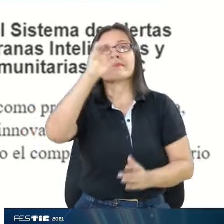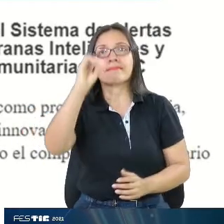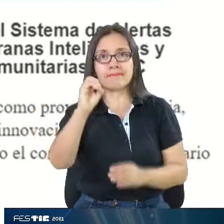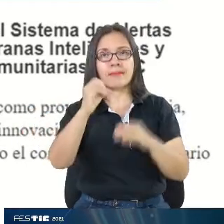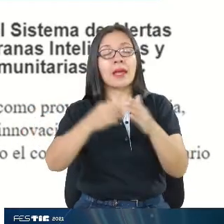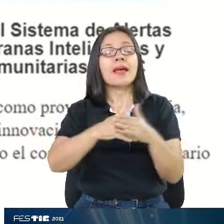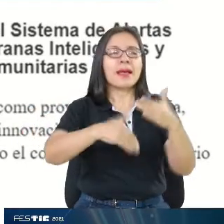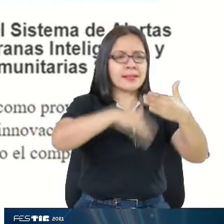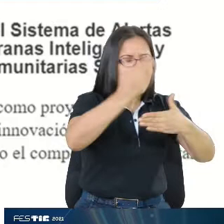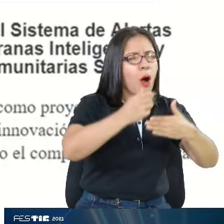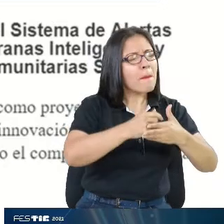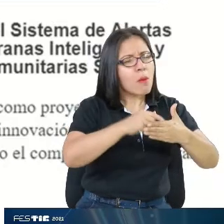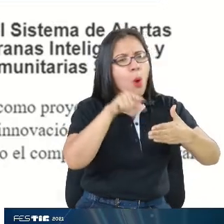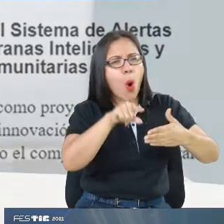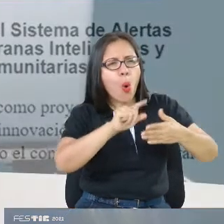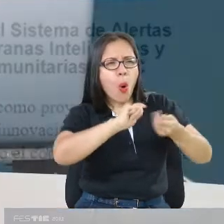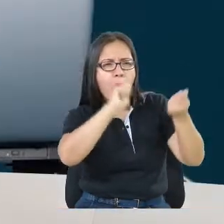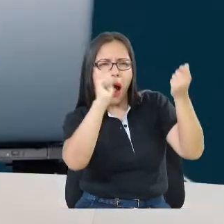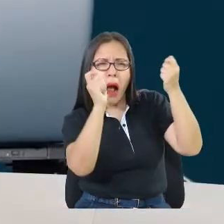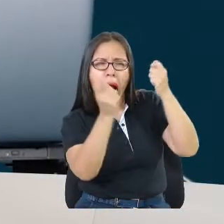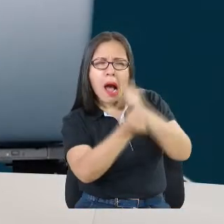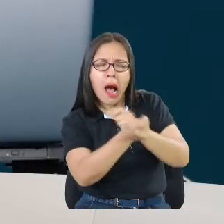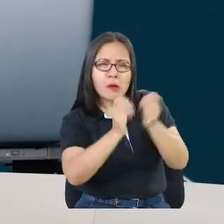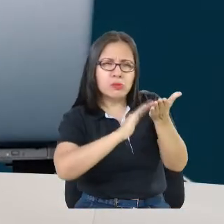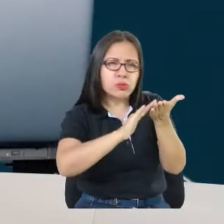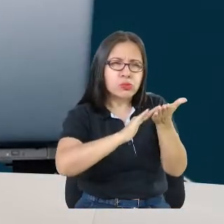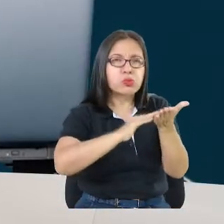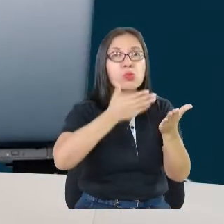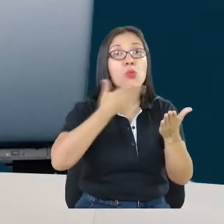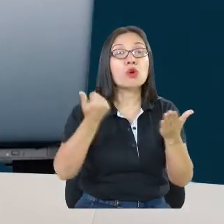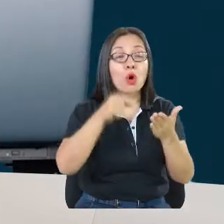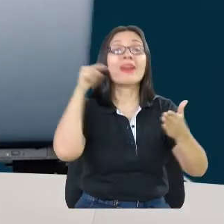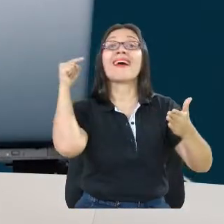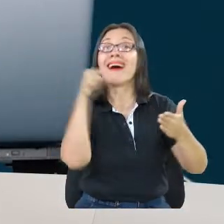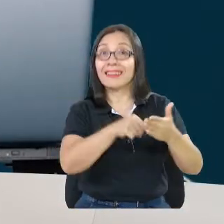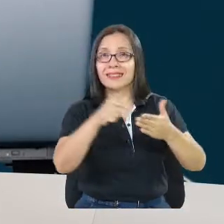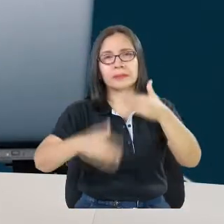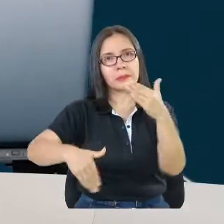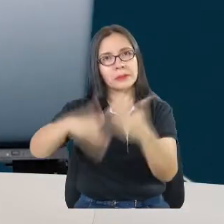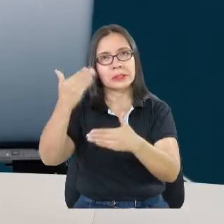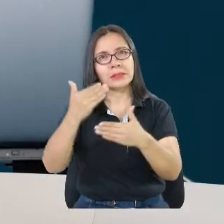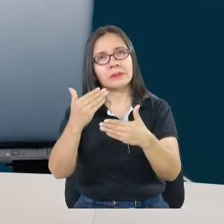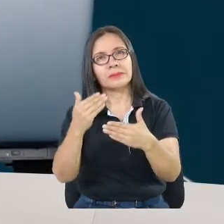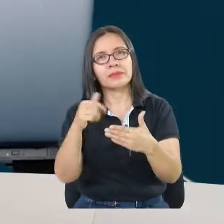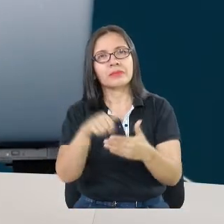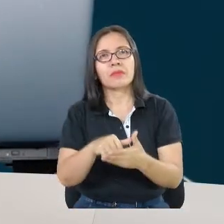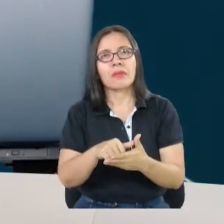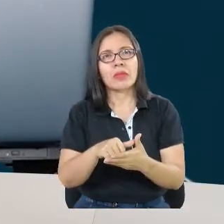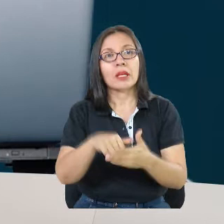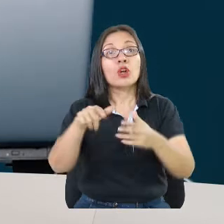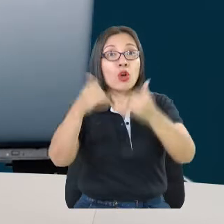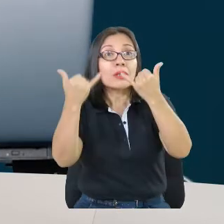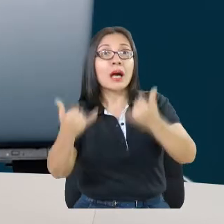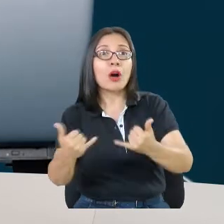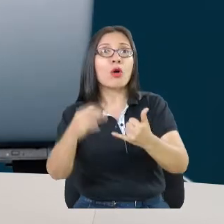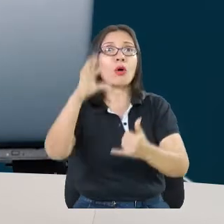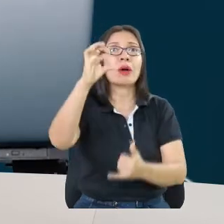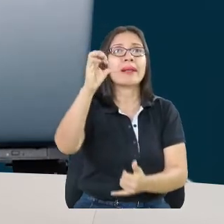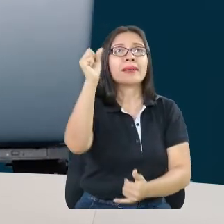articulación con diferentes entidades y nace lo que se conoce como el sistema de alertas tempranas